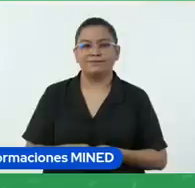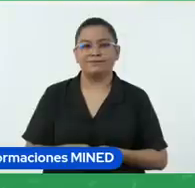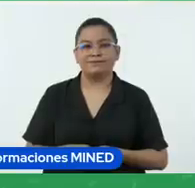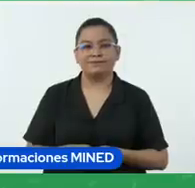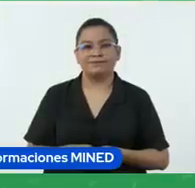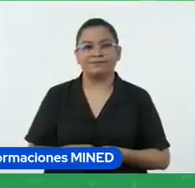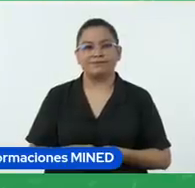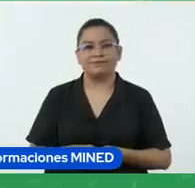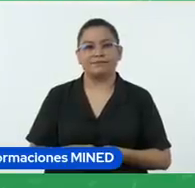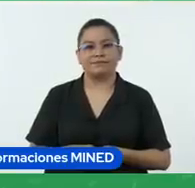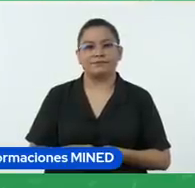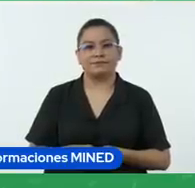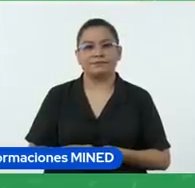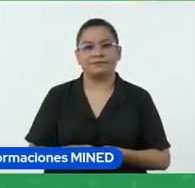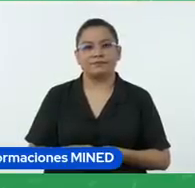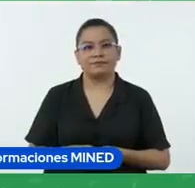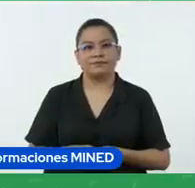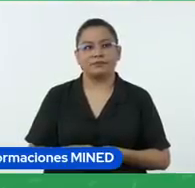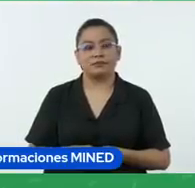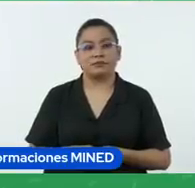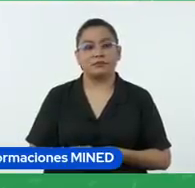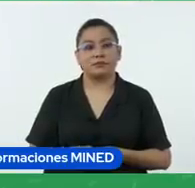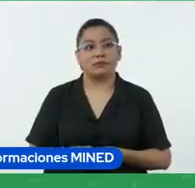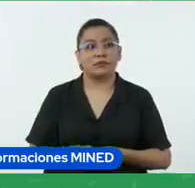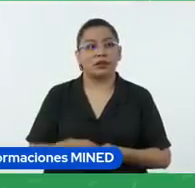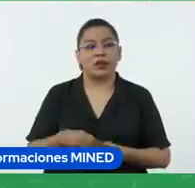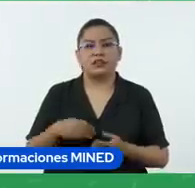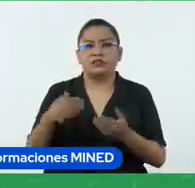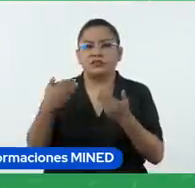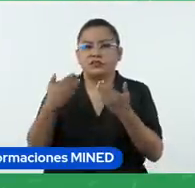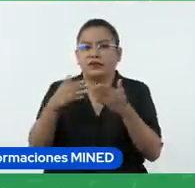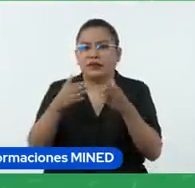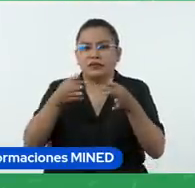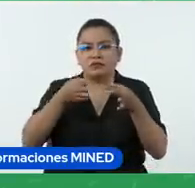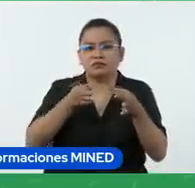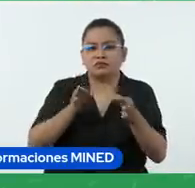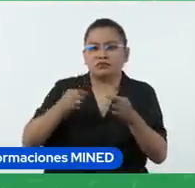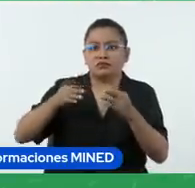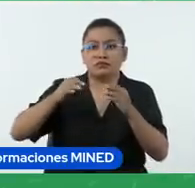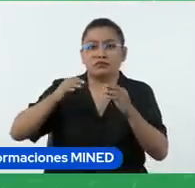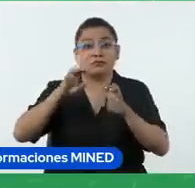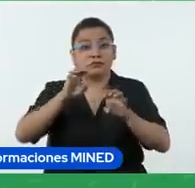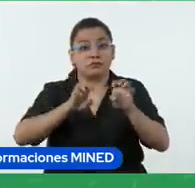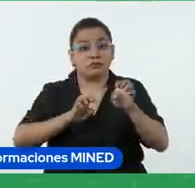Ahí veo que mencionan que hay varias clases de evaluación, se puede hacer constantemente.